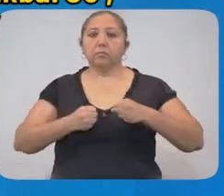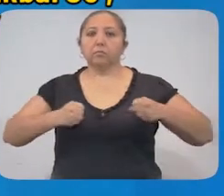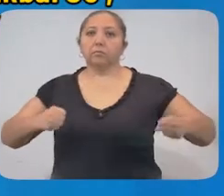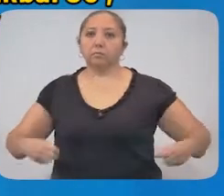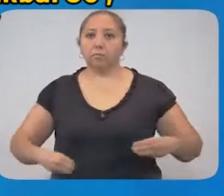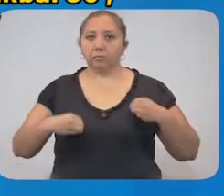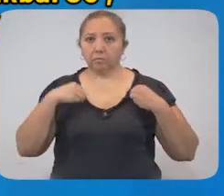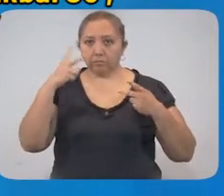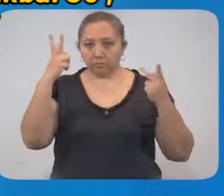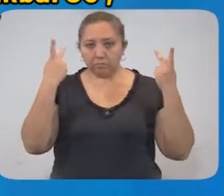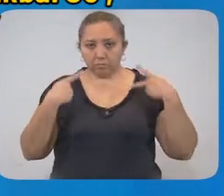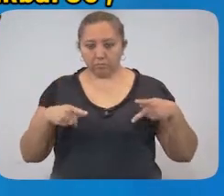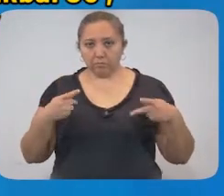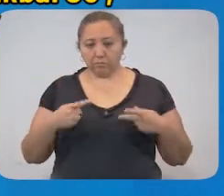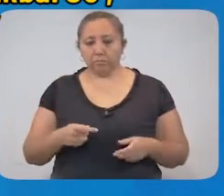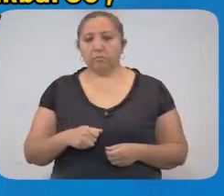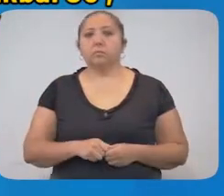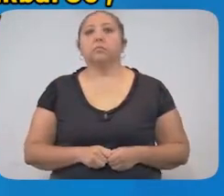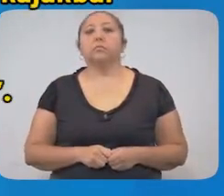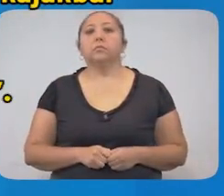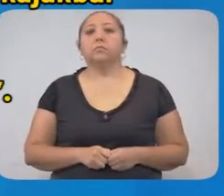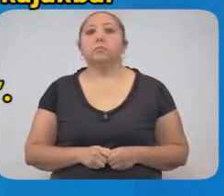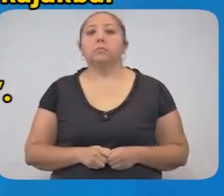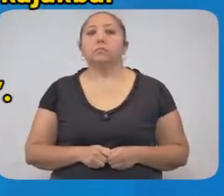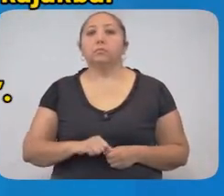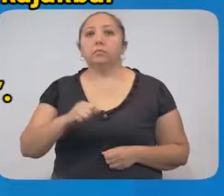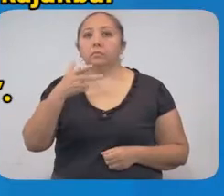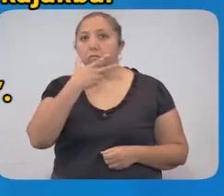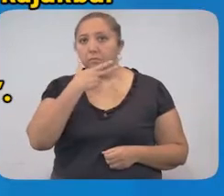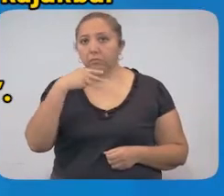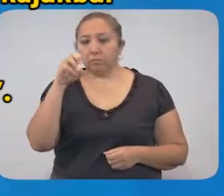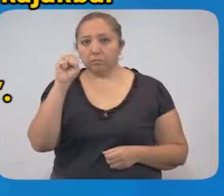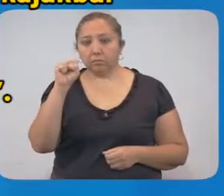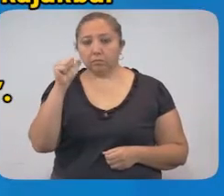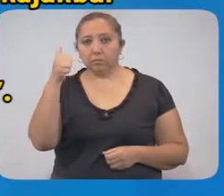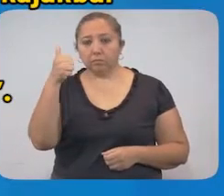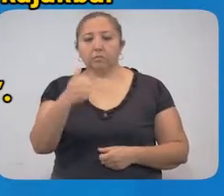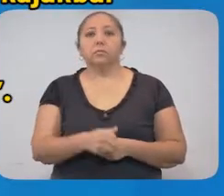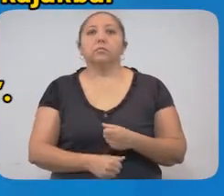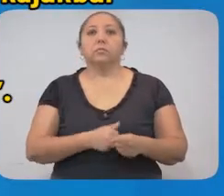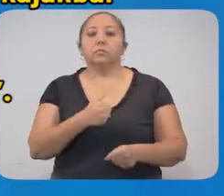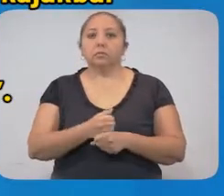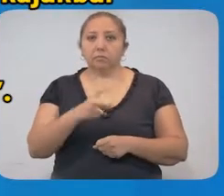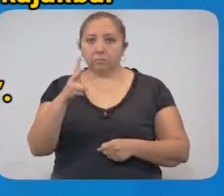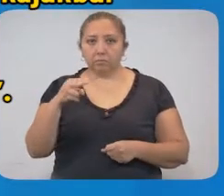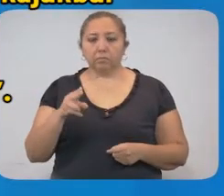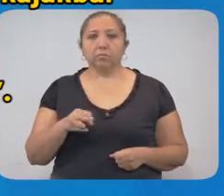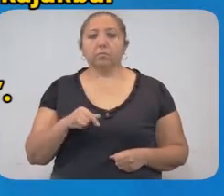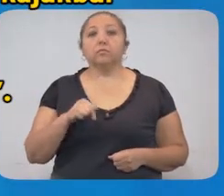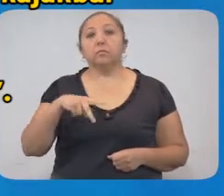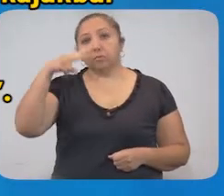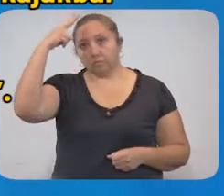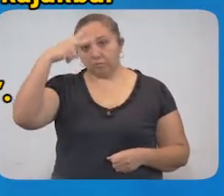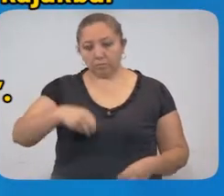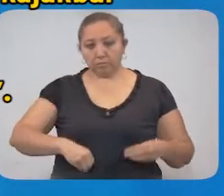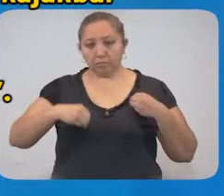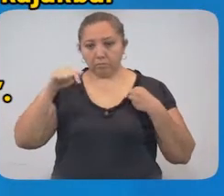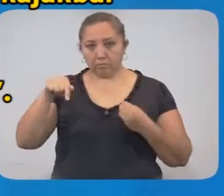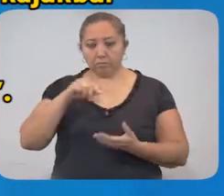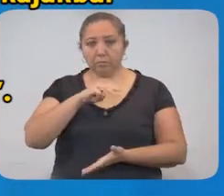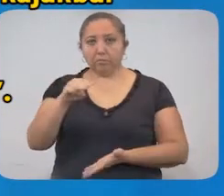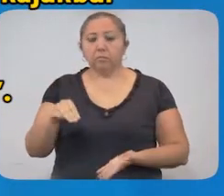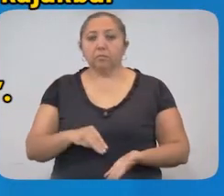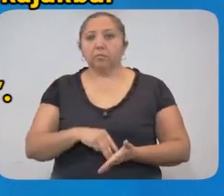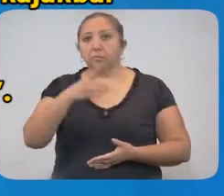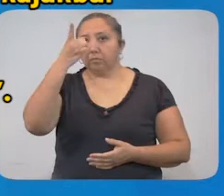Vivía con dos personas, sin síntomas. Hombre de 66 años, también originario de la Ciudad de México y residente de Mérida,